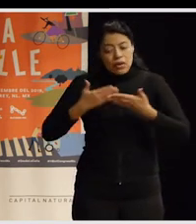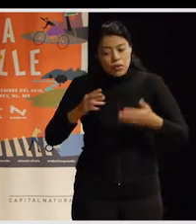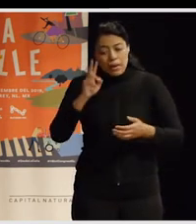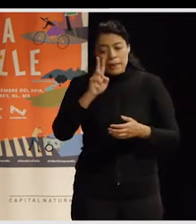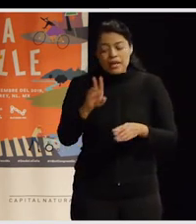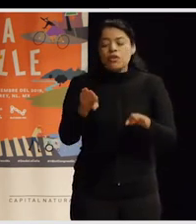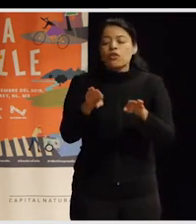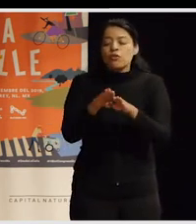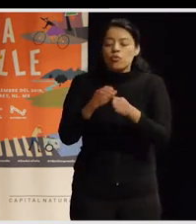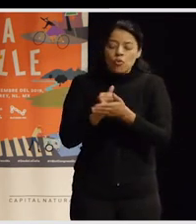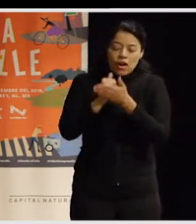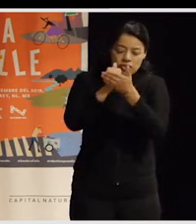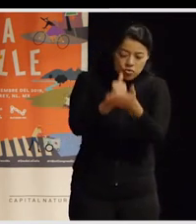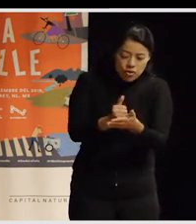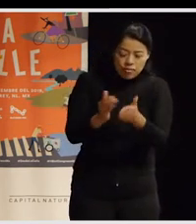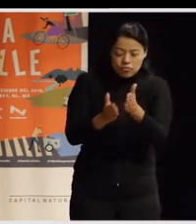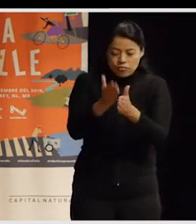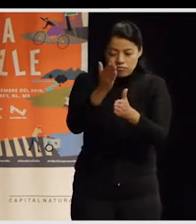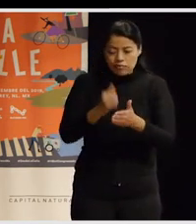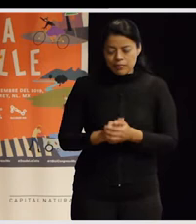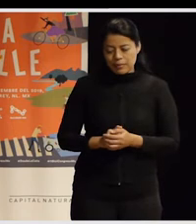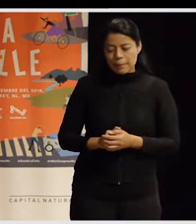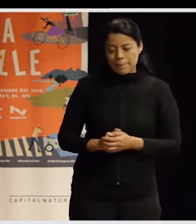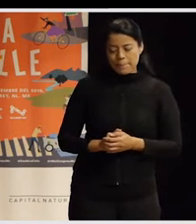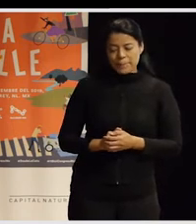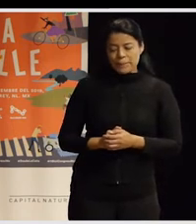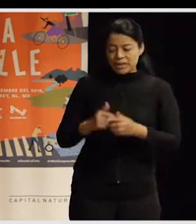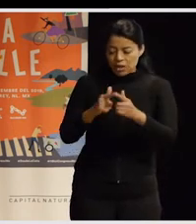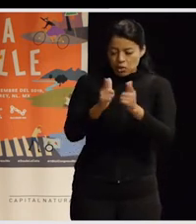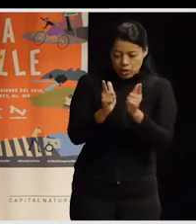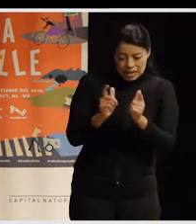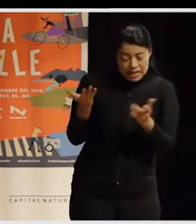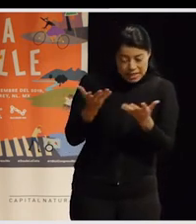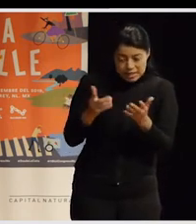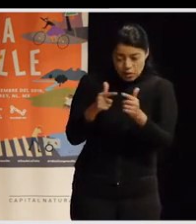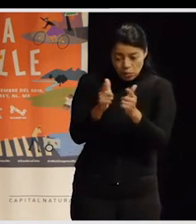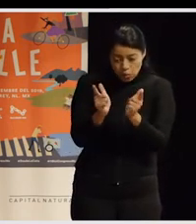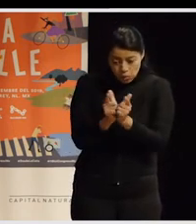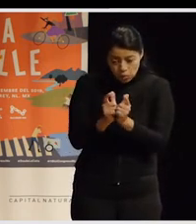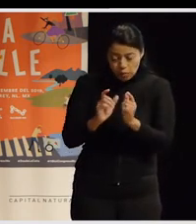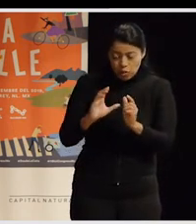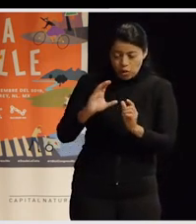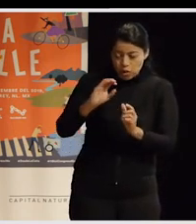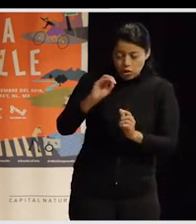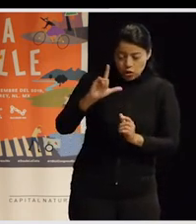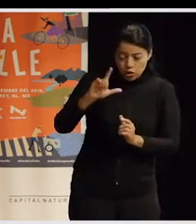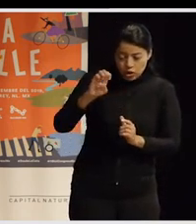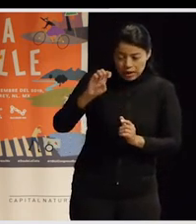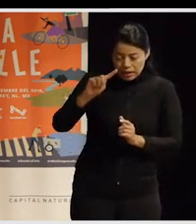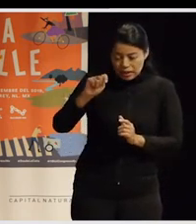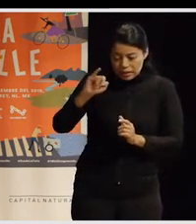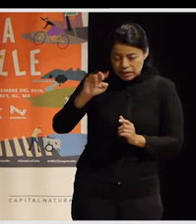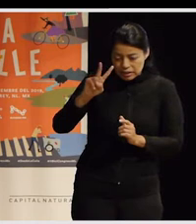y hicieron unos trabajos de dibujo colectivo como primer paso, un dibujo colectivo del pueblo, ¿no? La imagen que estáis viendo ahora es el dibujo colectivo de